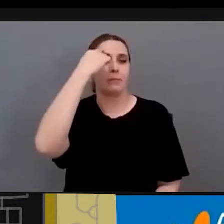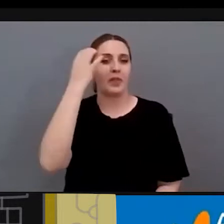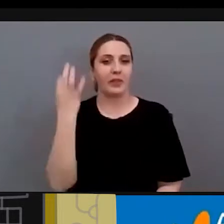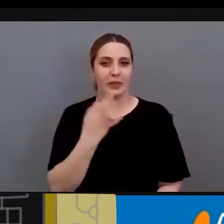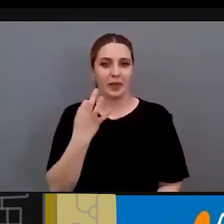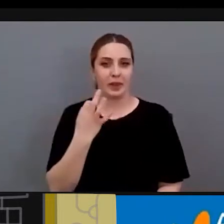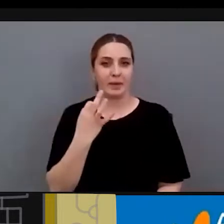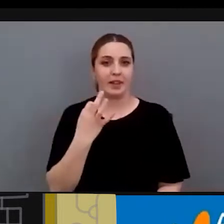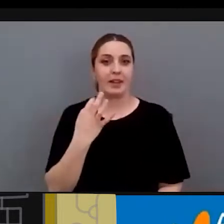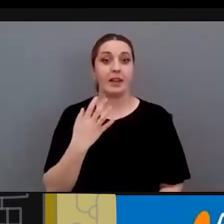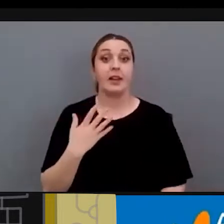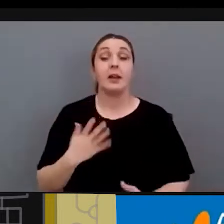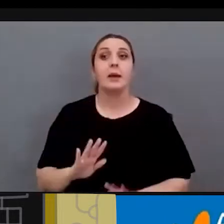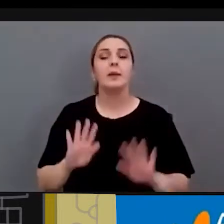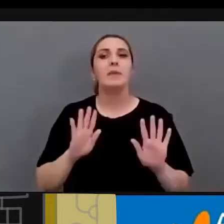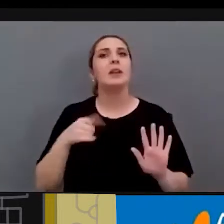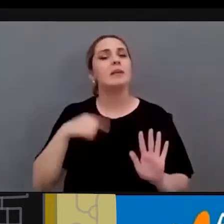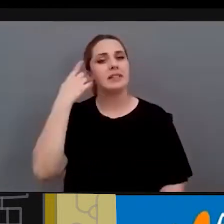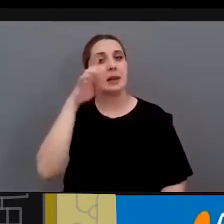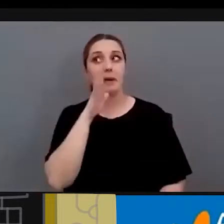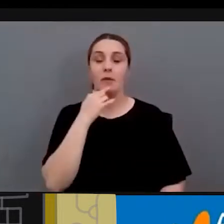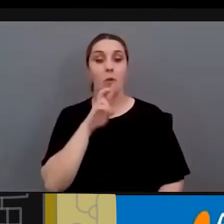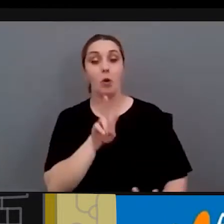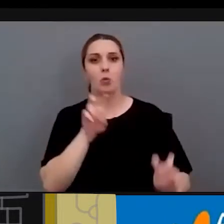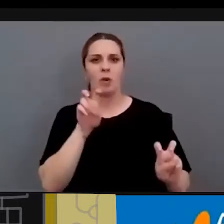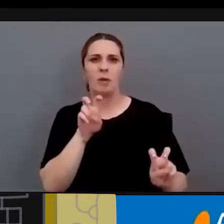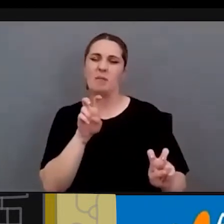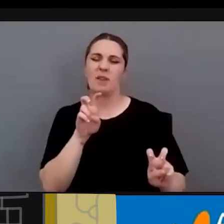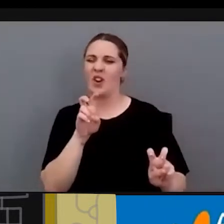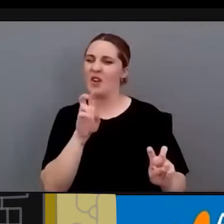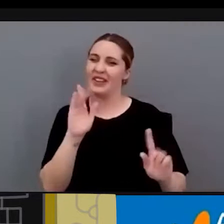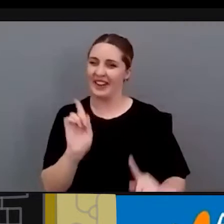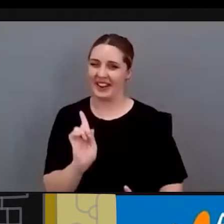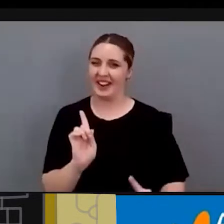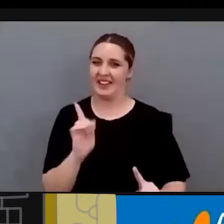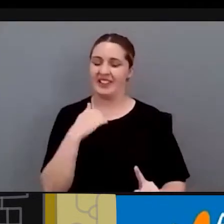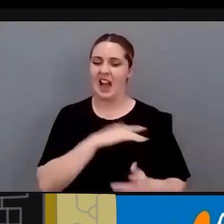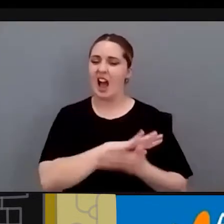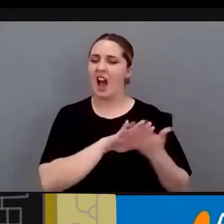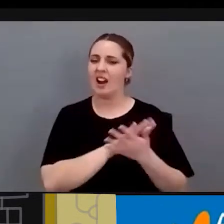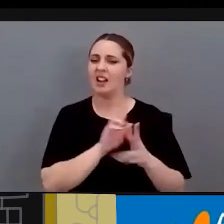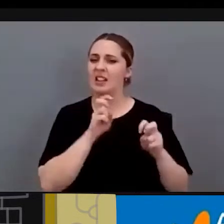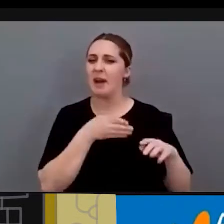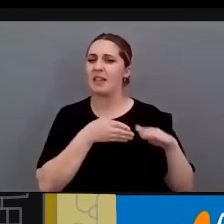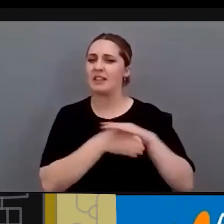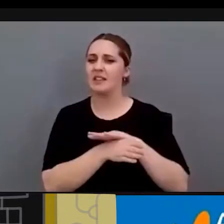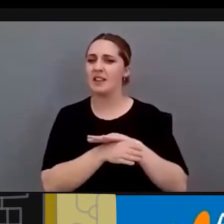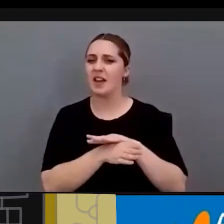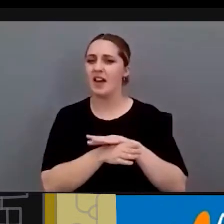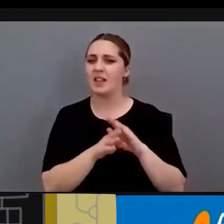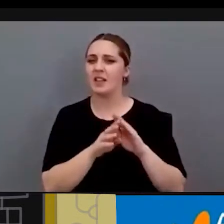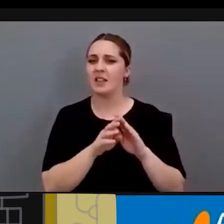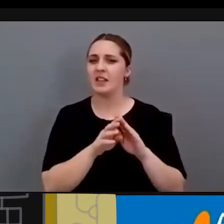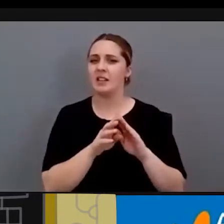también sé que parece nuevo, pero no lo es tanto. Llevamos hablando de este tema de una manera u otra, entre